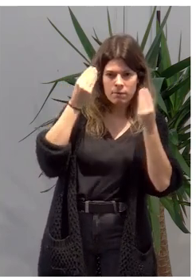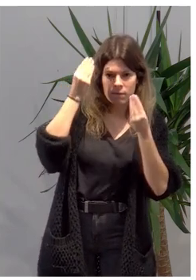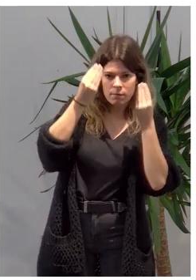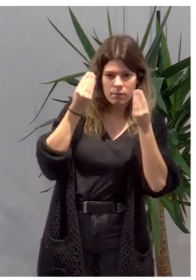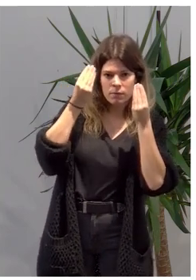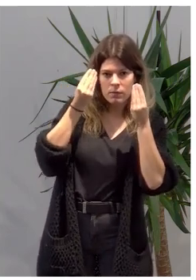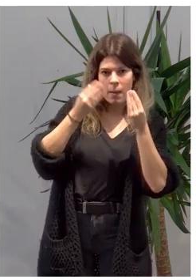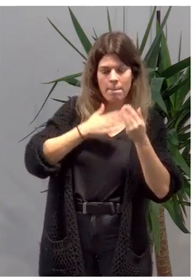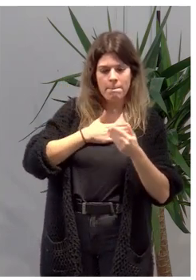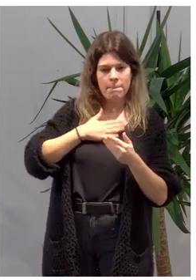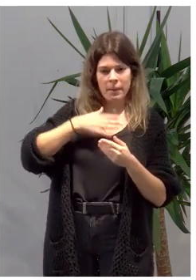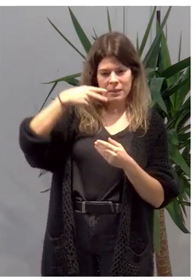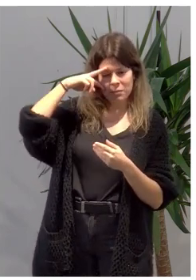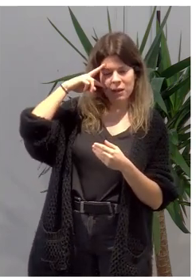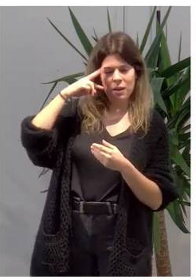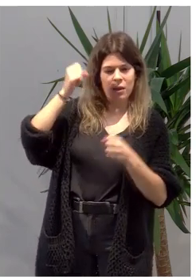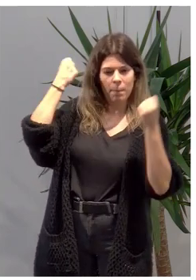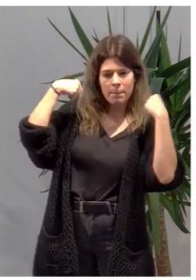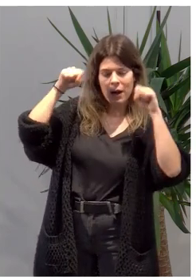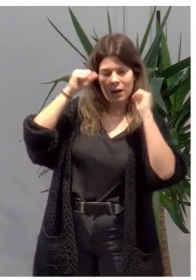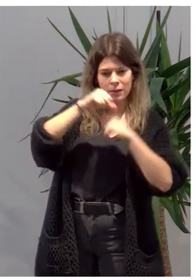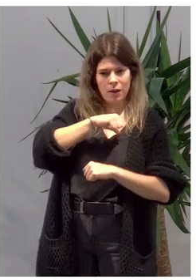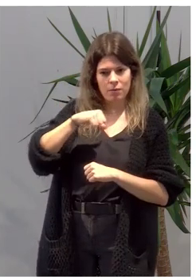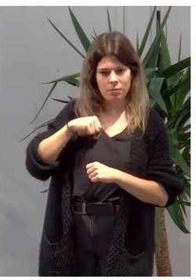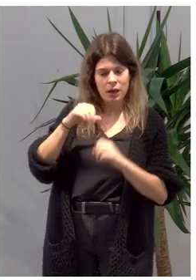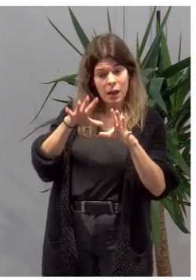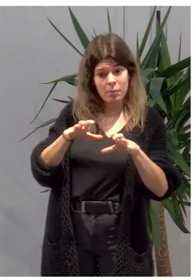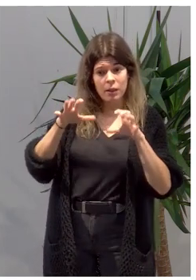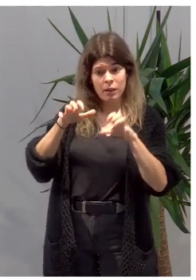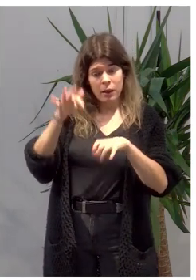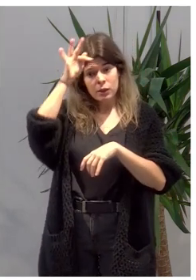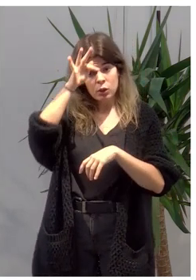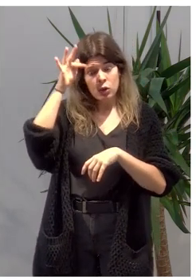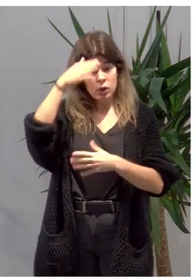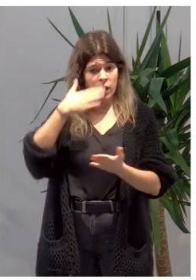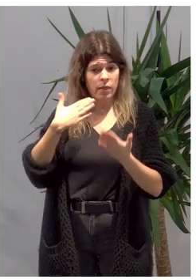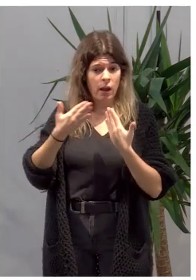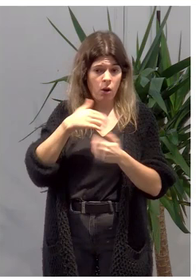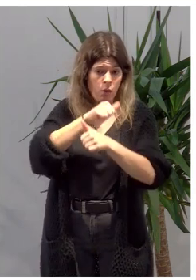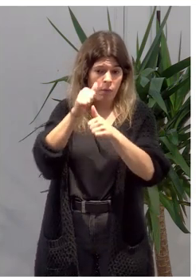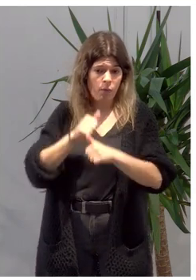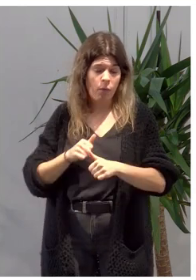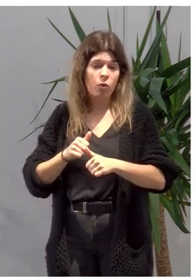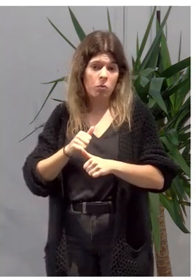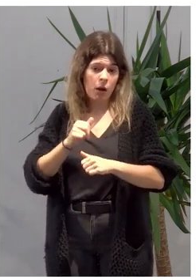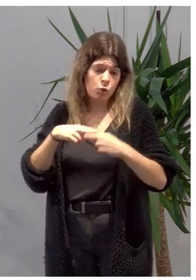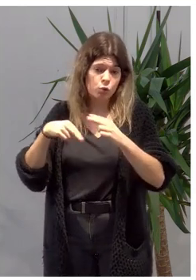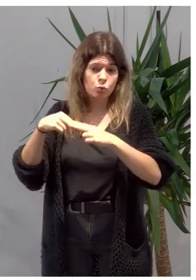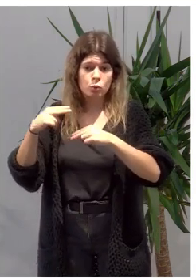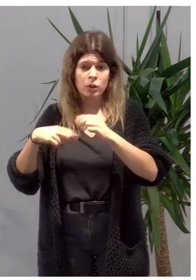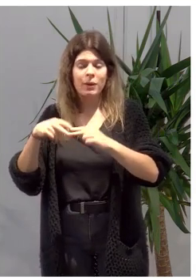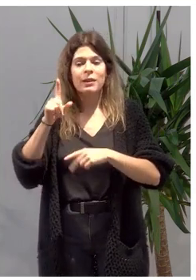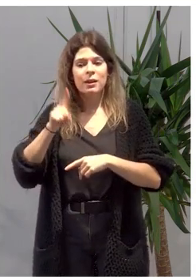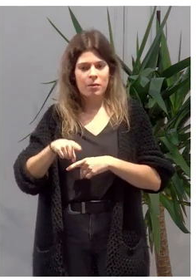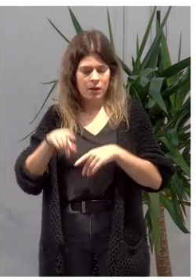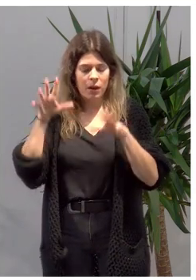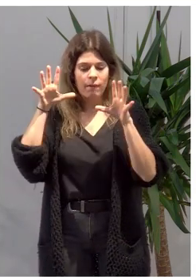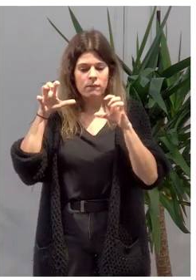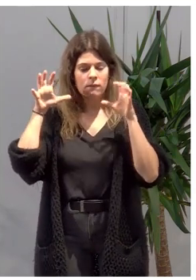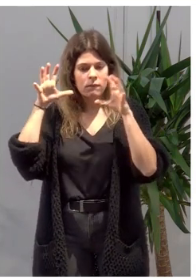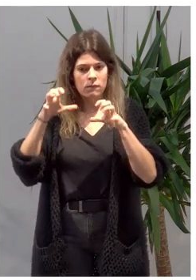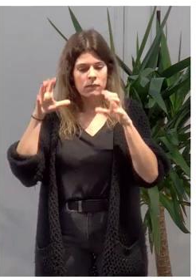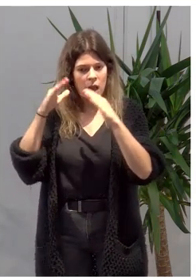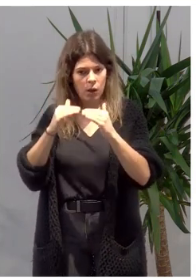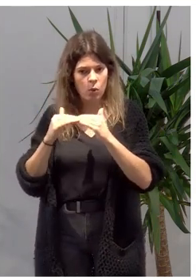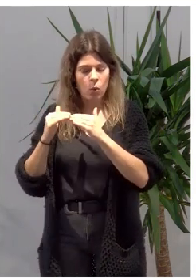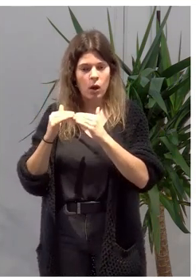propias experiencias prácticas, el aprendizaje de la teoría dialógica de forma constructiva y el aprendizaje entre iguales, en la línea que